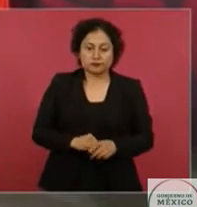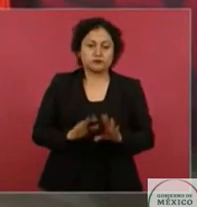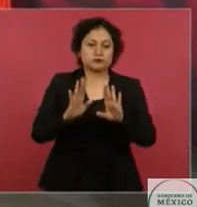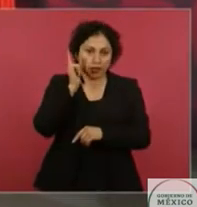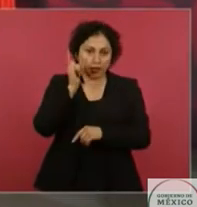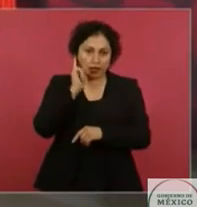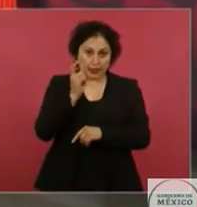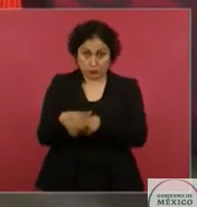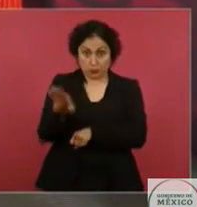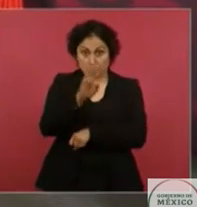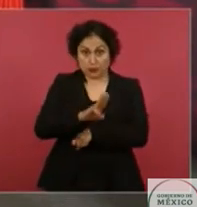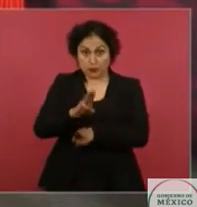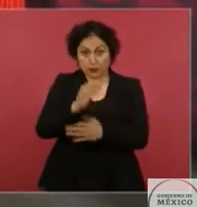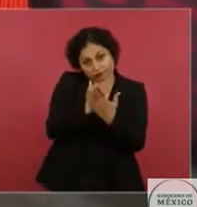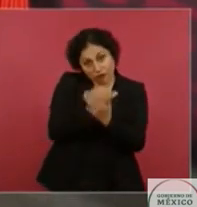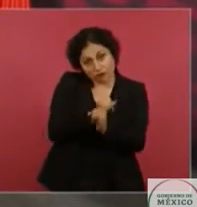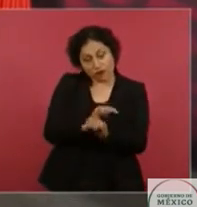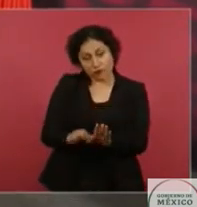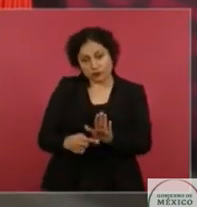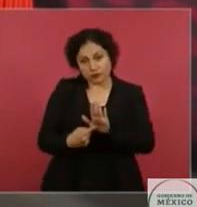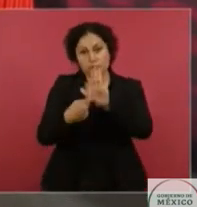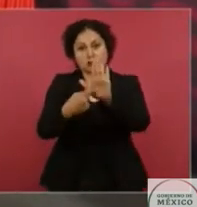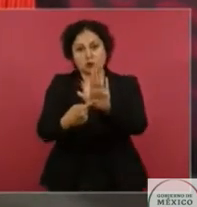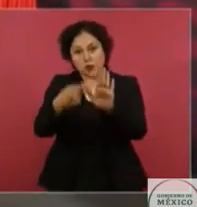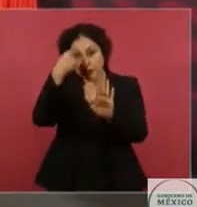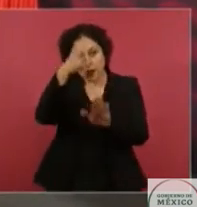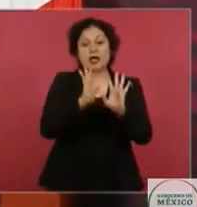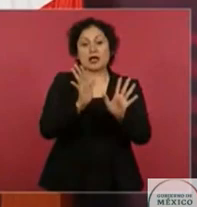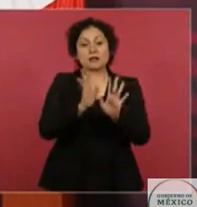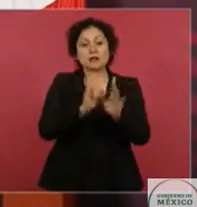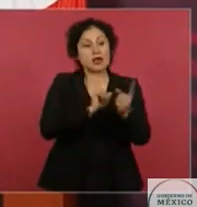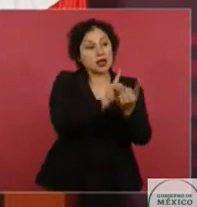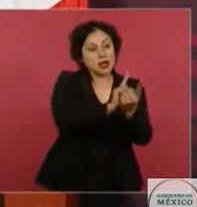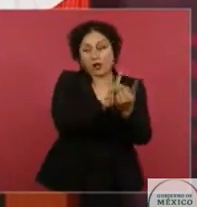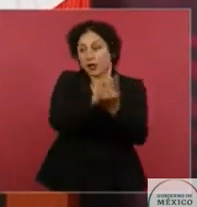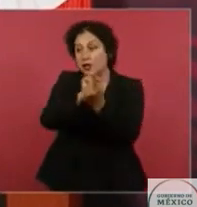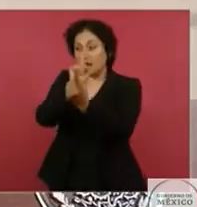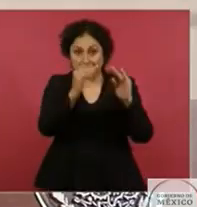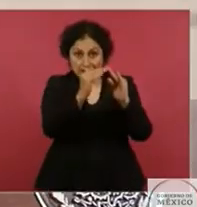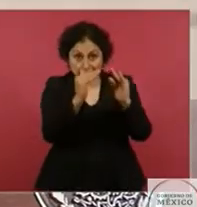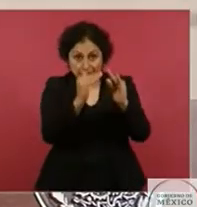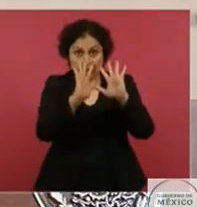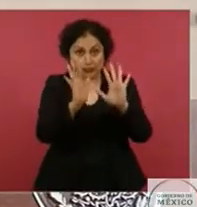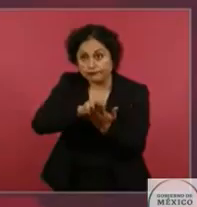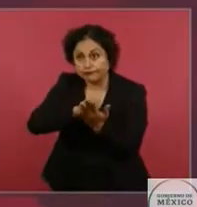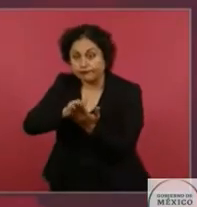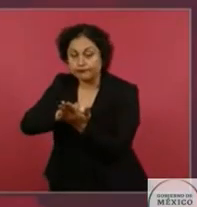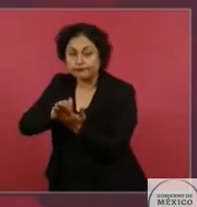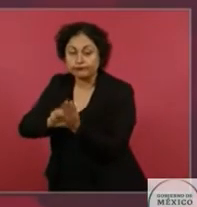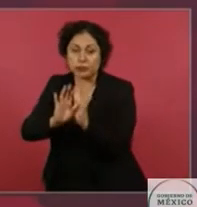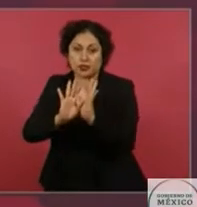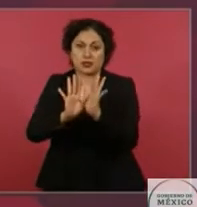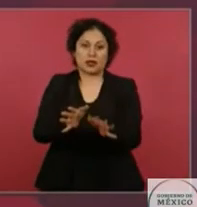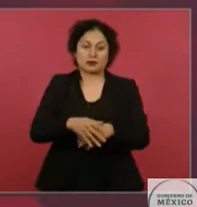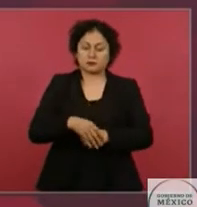esbozarlo el miércoles para darle tranquilidad a la gente, decirles 20 mil viviendas visitadas, yo